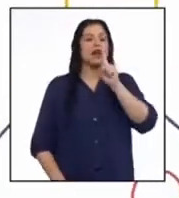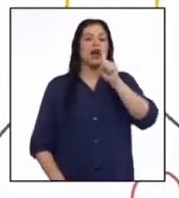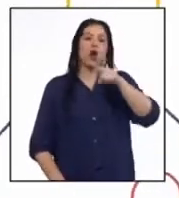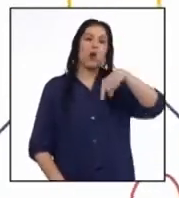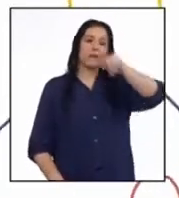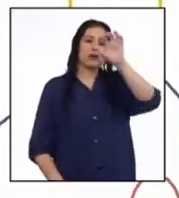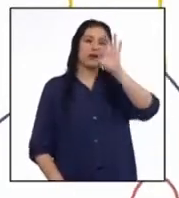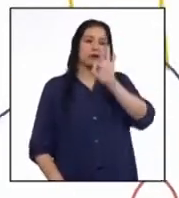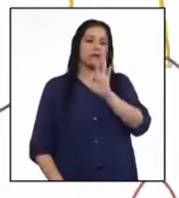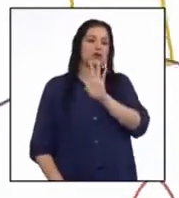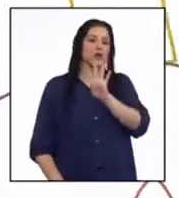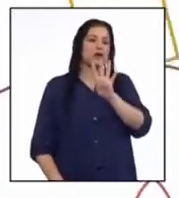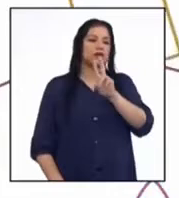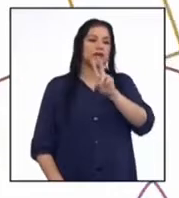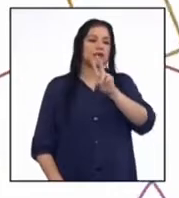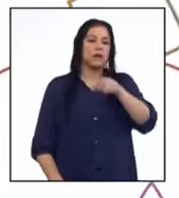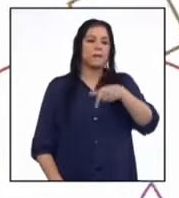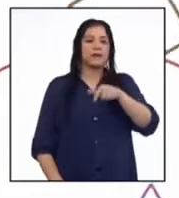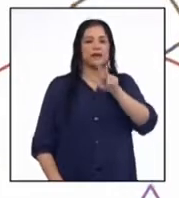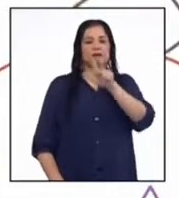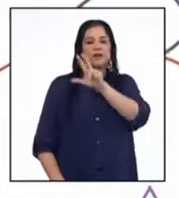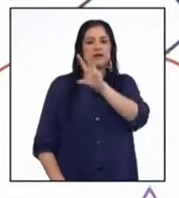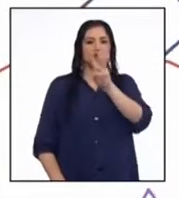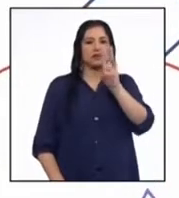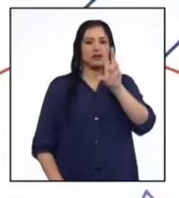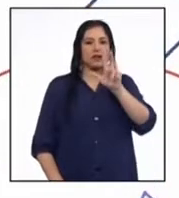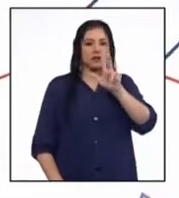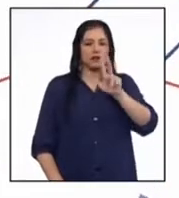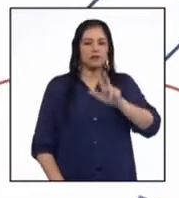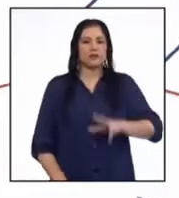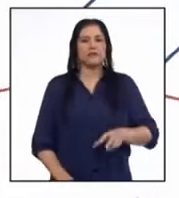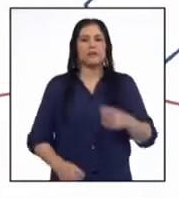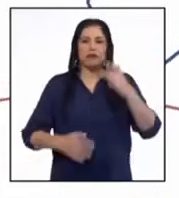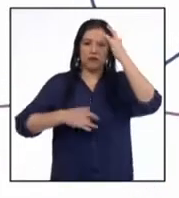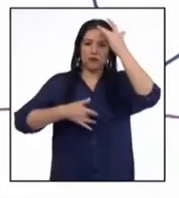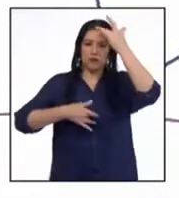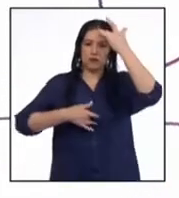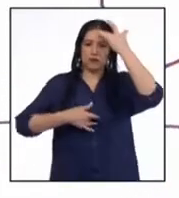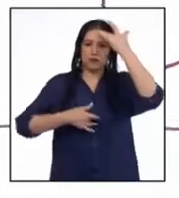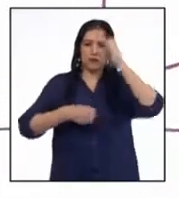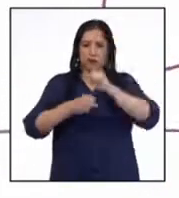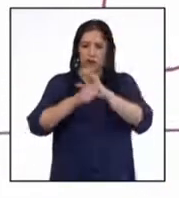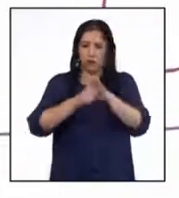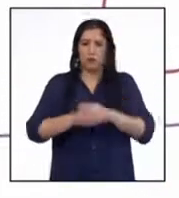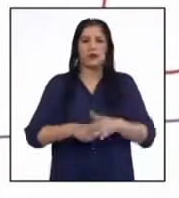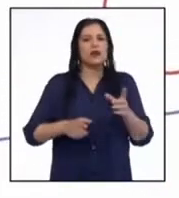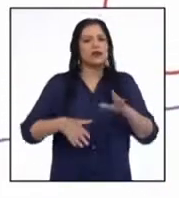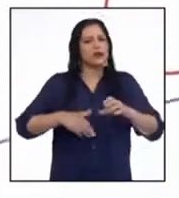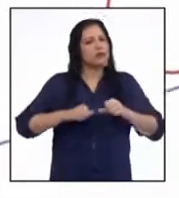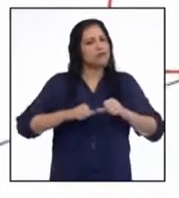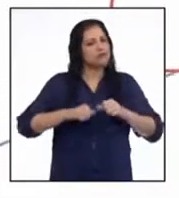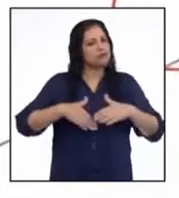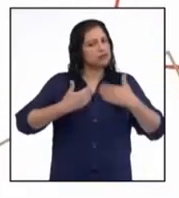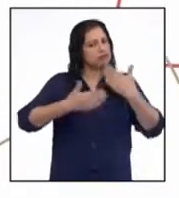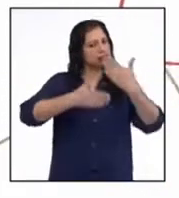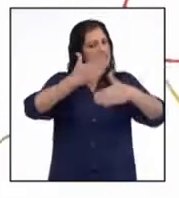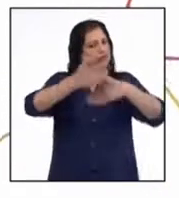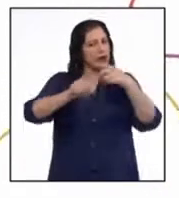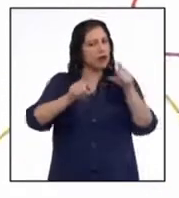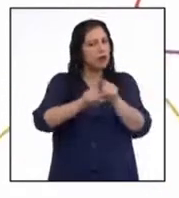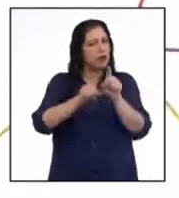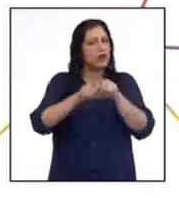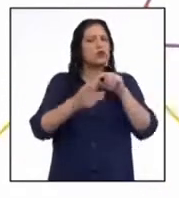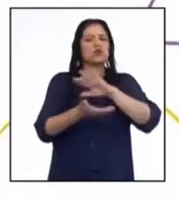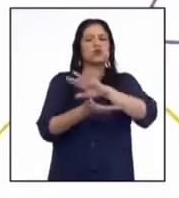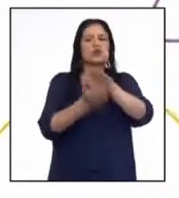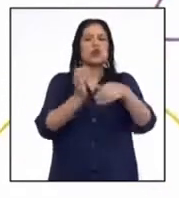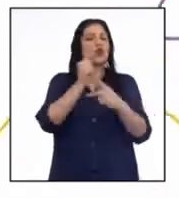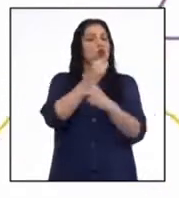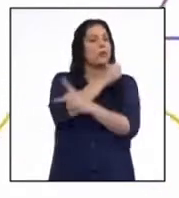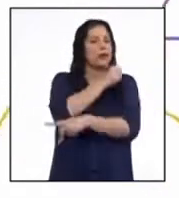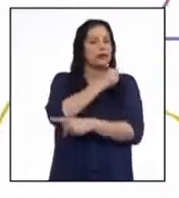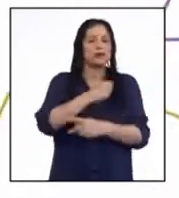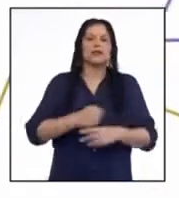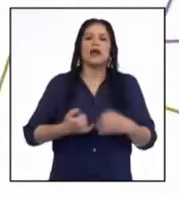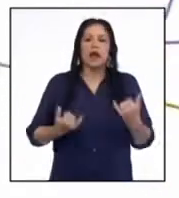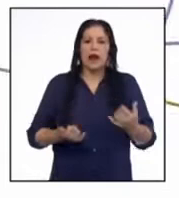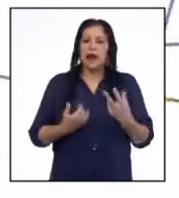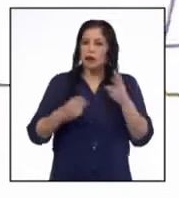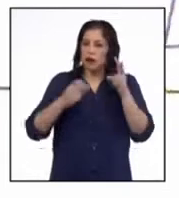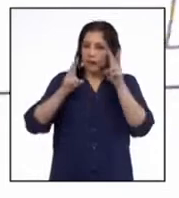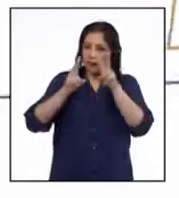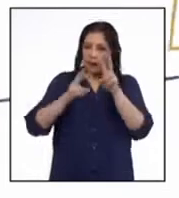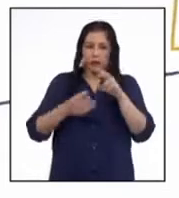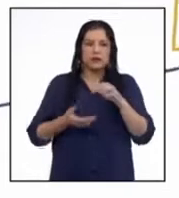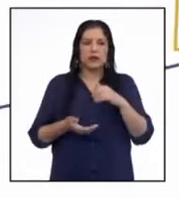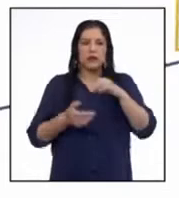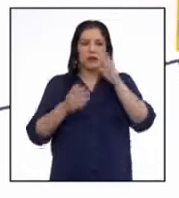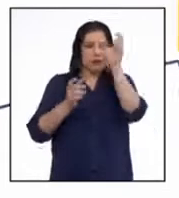1.942.363 casos. Y así podría seguir para con los demás países. Ahora, pasemos